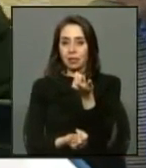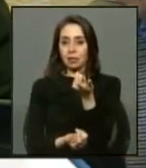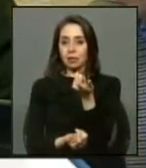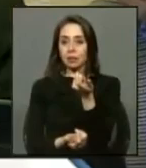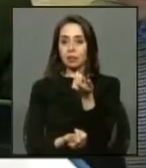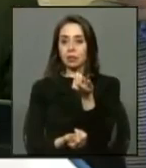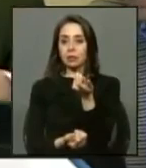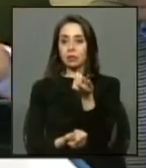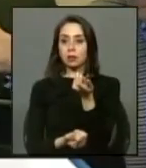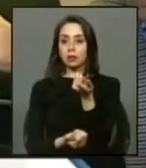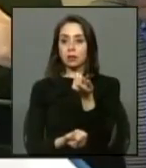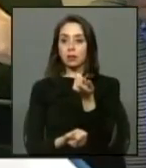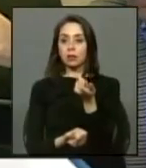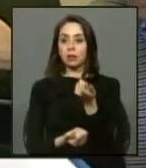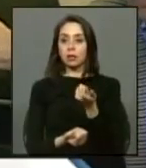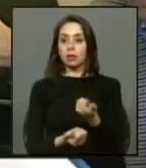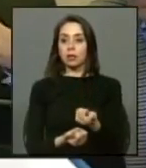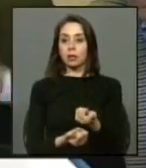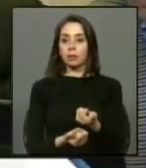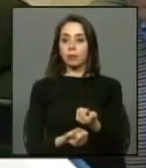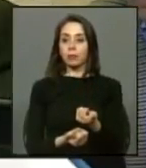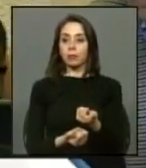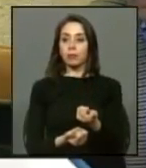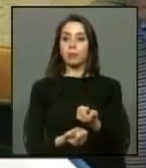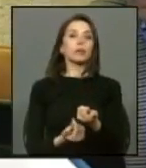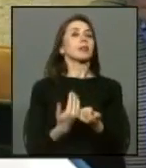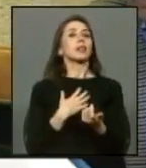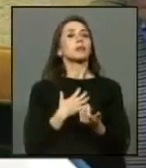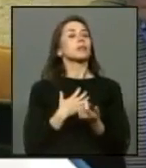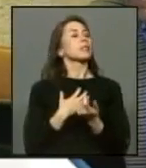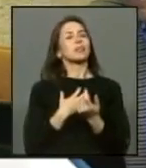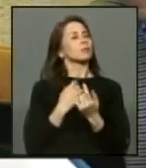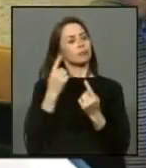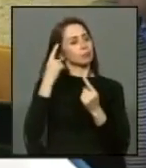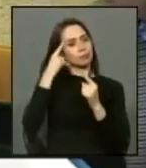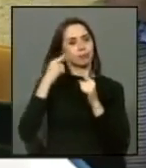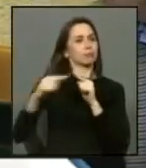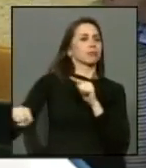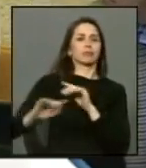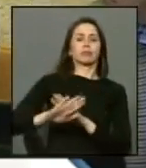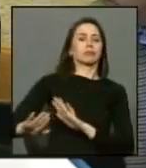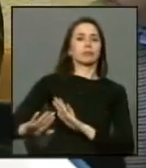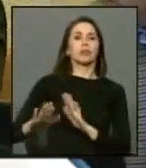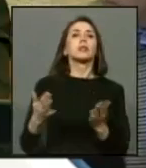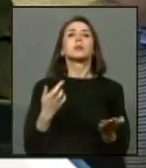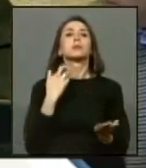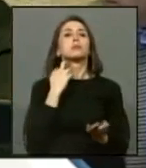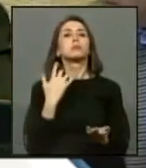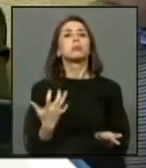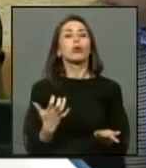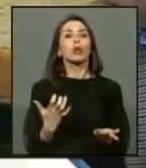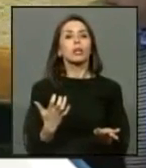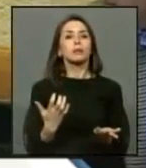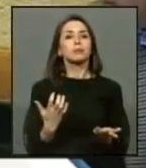es me es completamente ajena porque porque la deuda